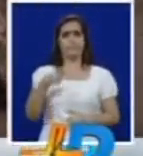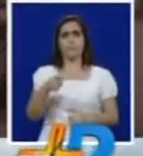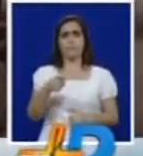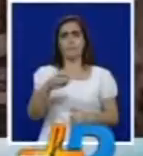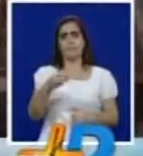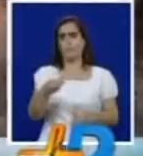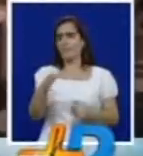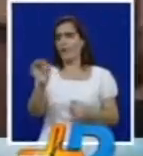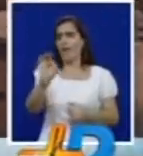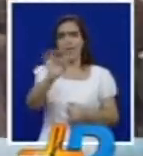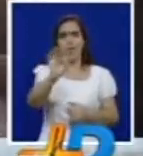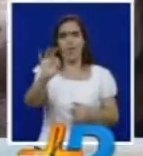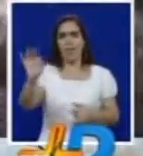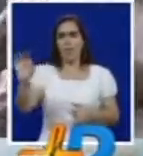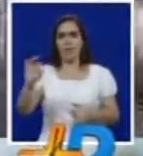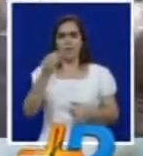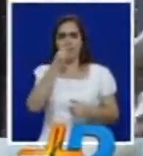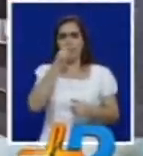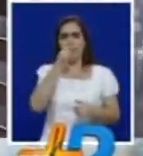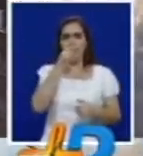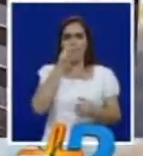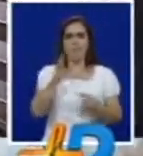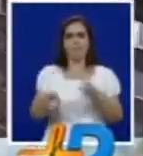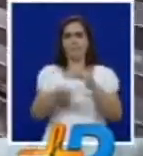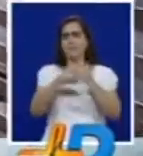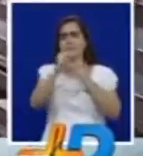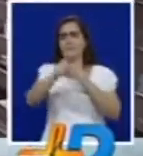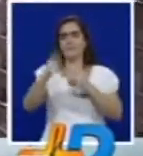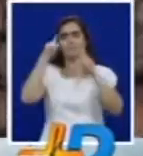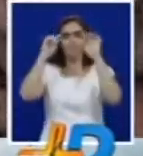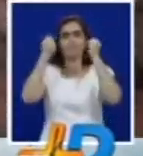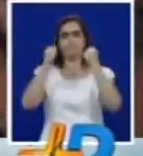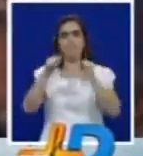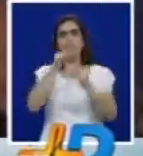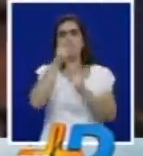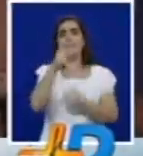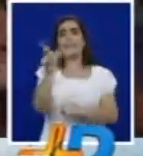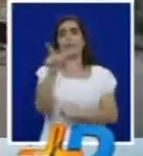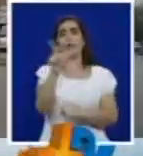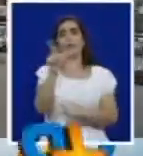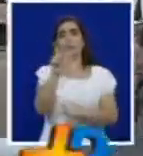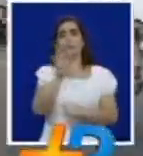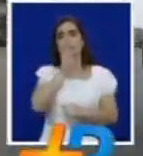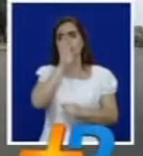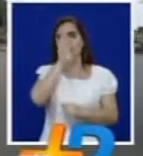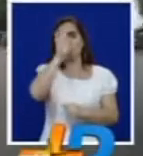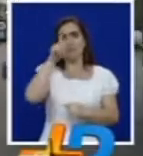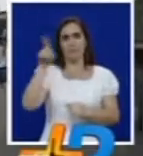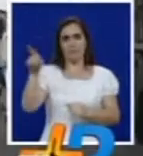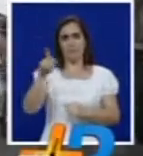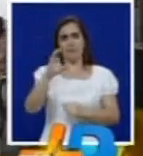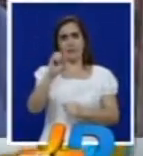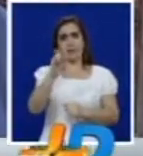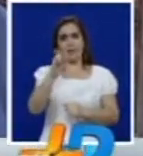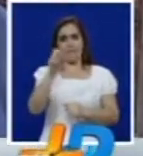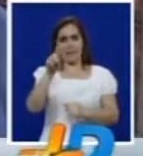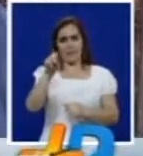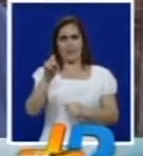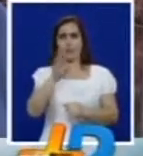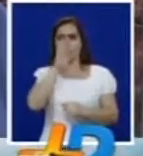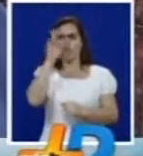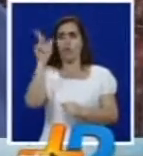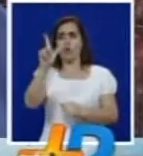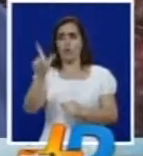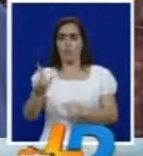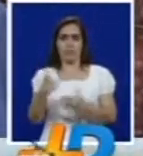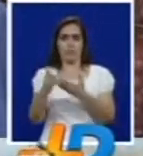desabastecimiento y la especulación en los precios de los alimentos es la gran preocupación para mañana lunes, día de mercado en la central mayorista del Valle del Cauca. Los precios han subido